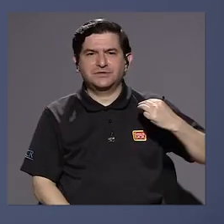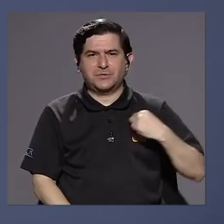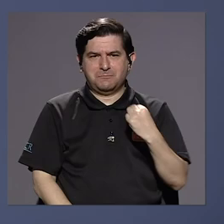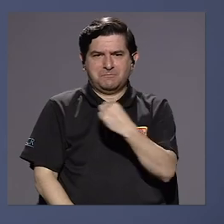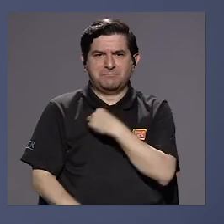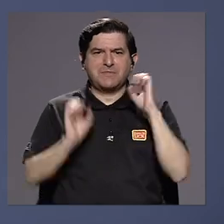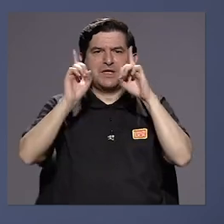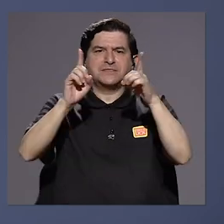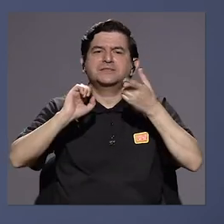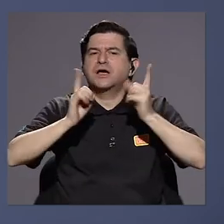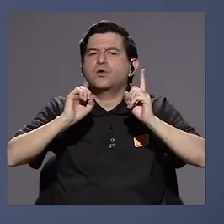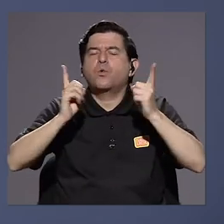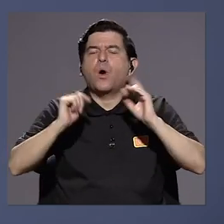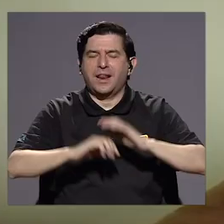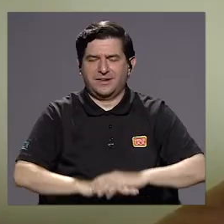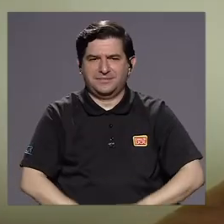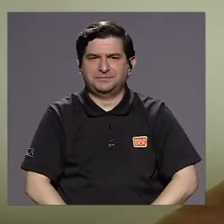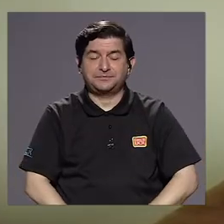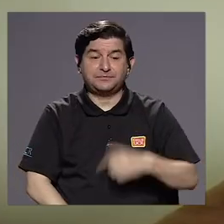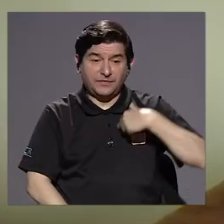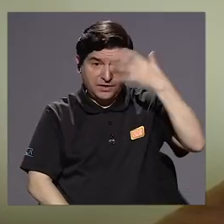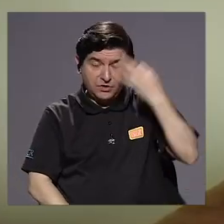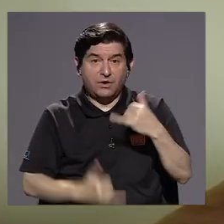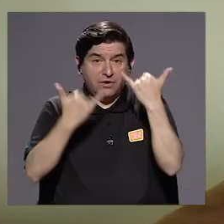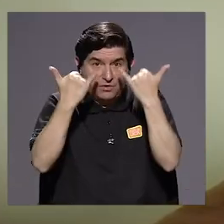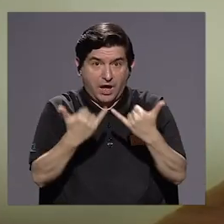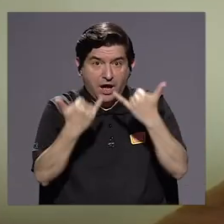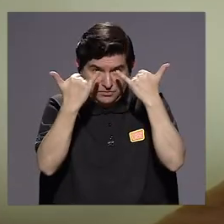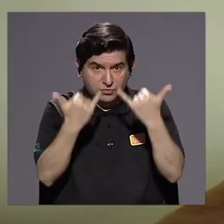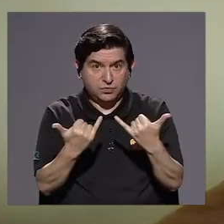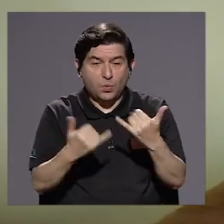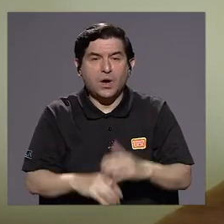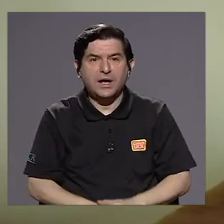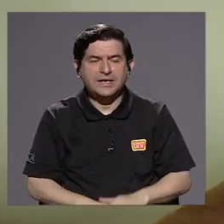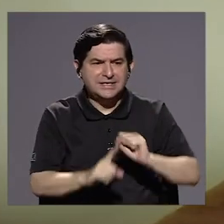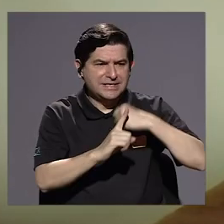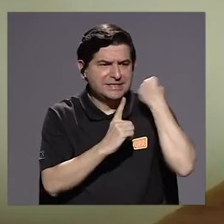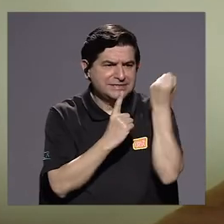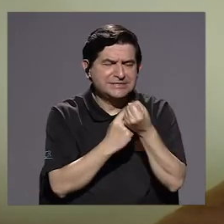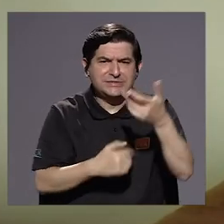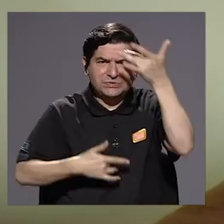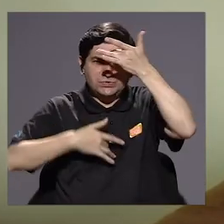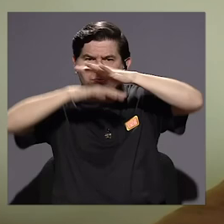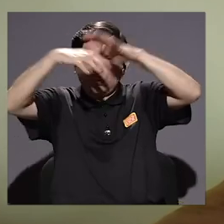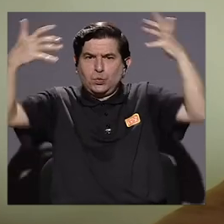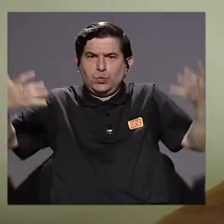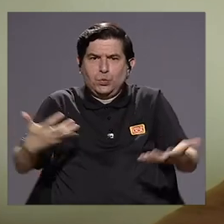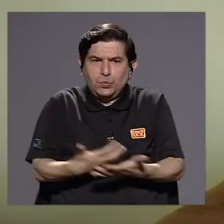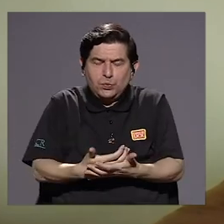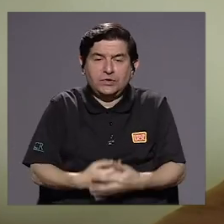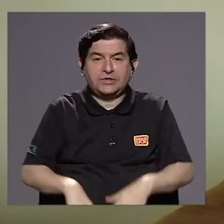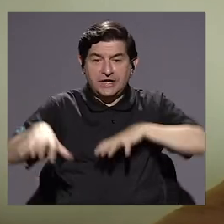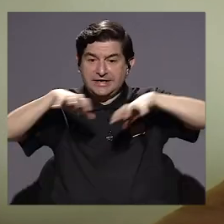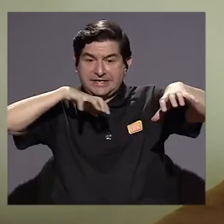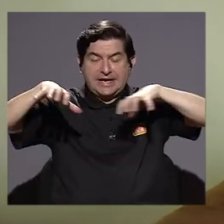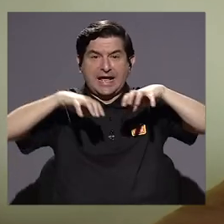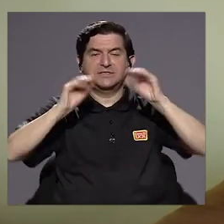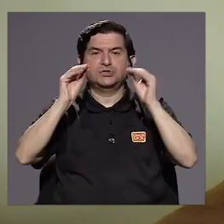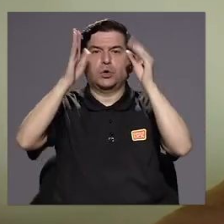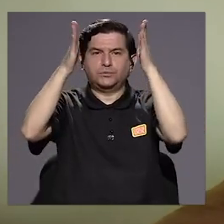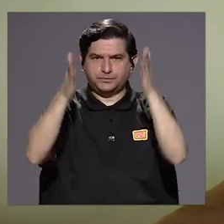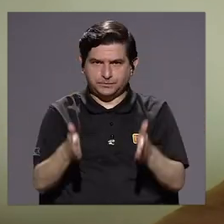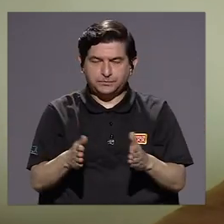sería? Sí, yo creo que en este momento y la condición de la pandemia ha sido la reacción de los